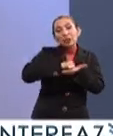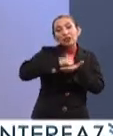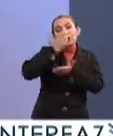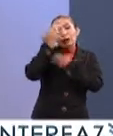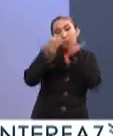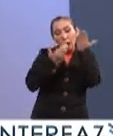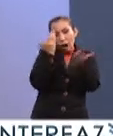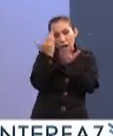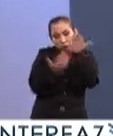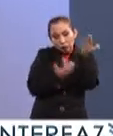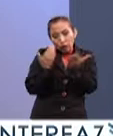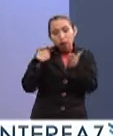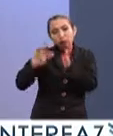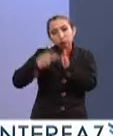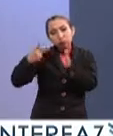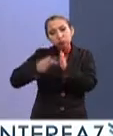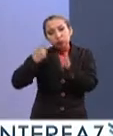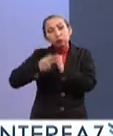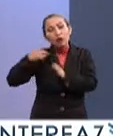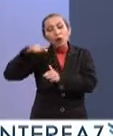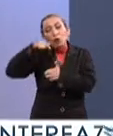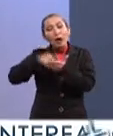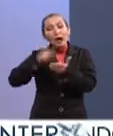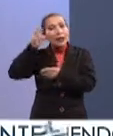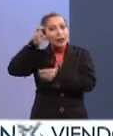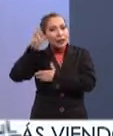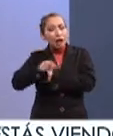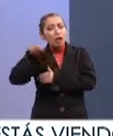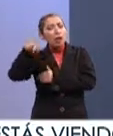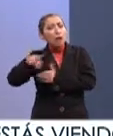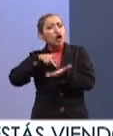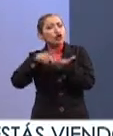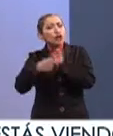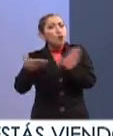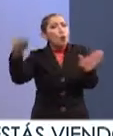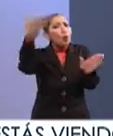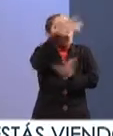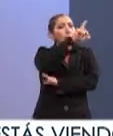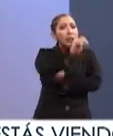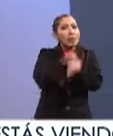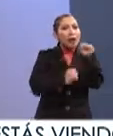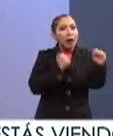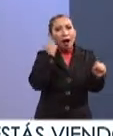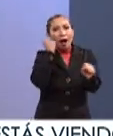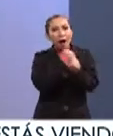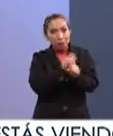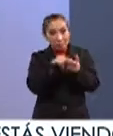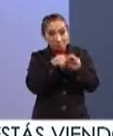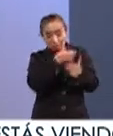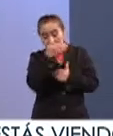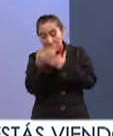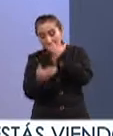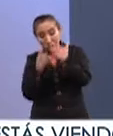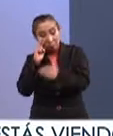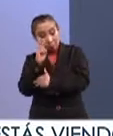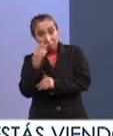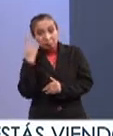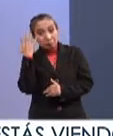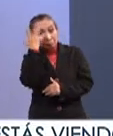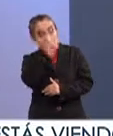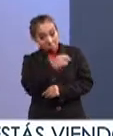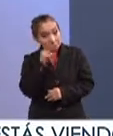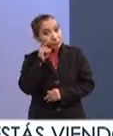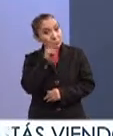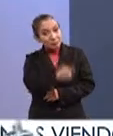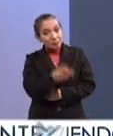Continua Unidad Hidalgo y vamos a hablar sobre un proyecto que tiene más de 20 años y que a mí me parece verdaderamente fascinante,